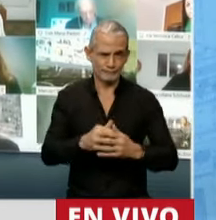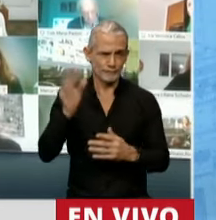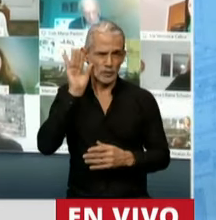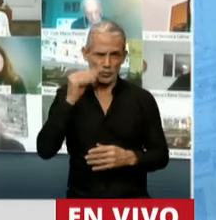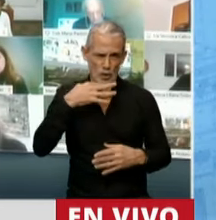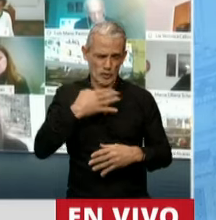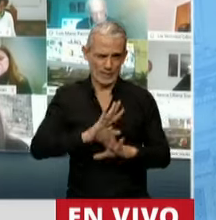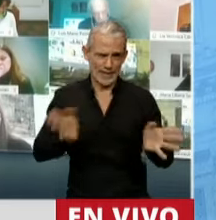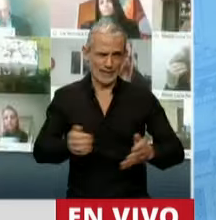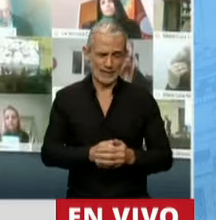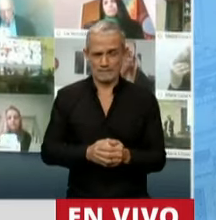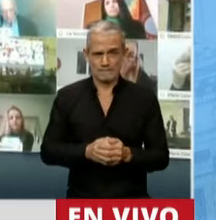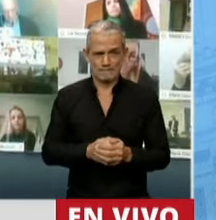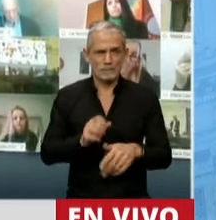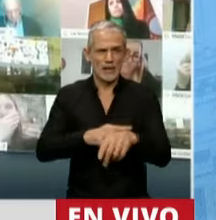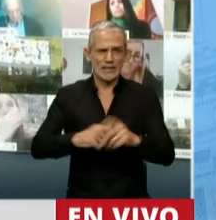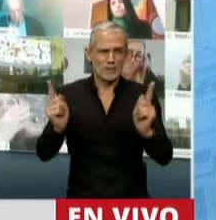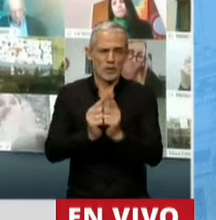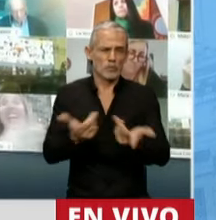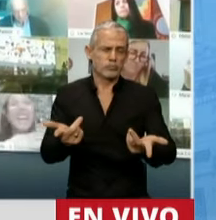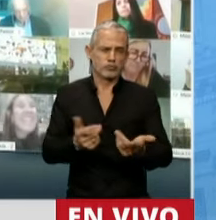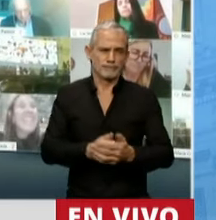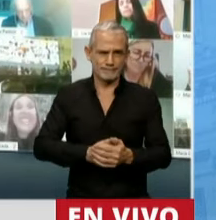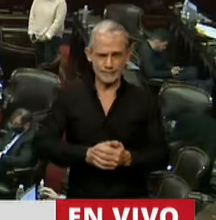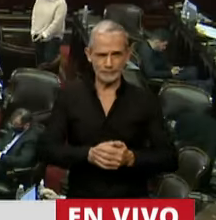redondé. Que redondé. redondé.